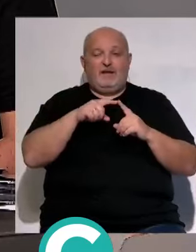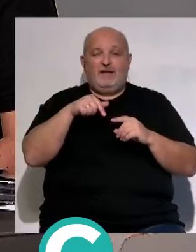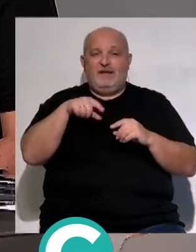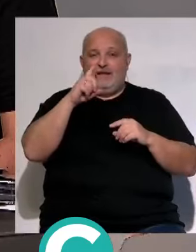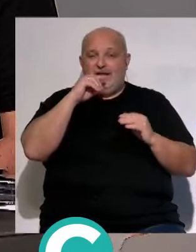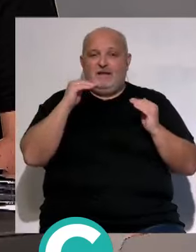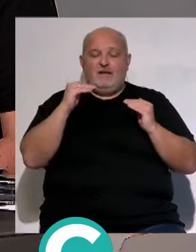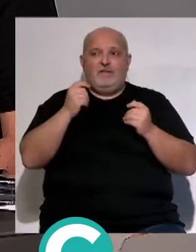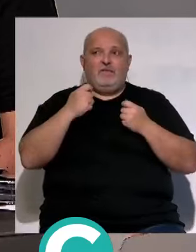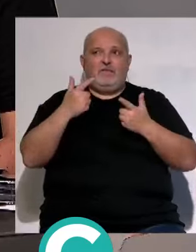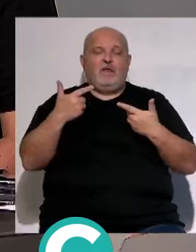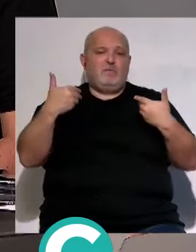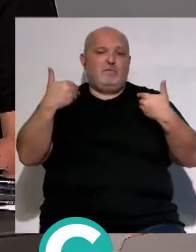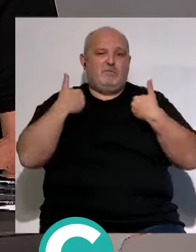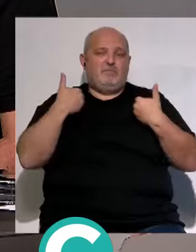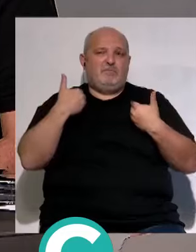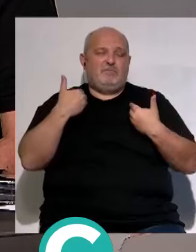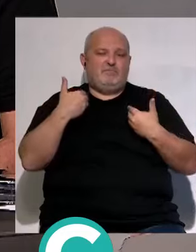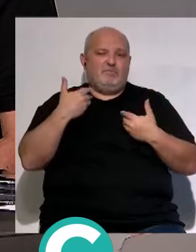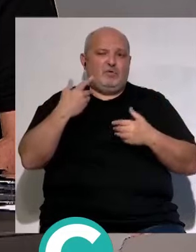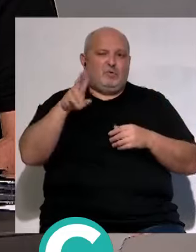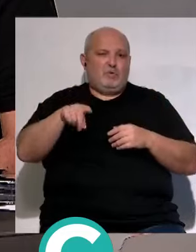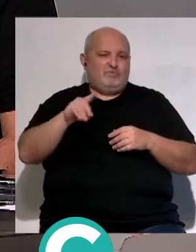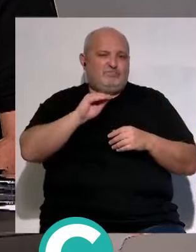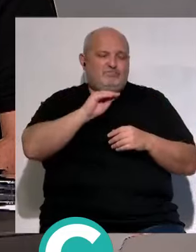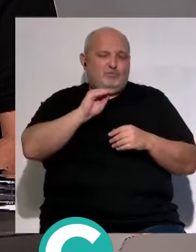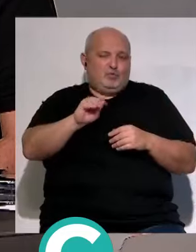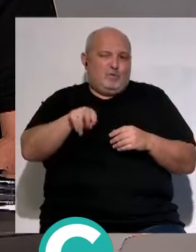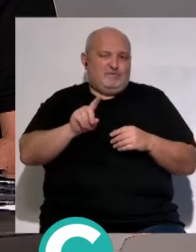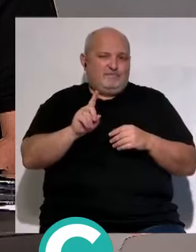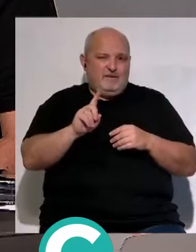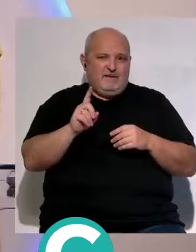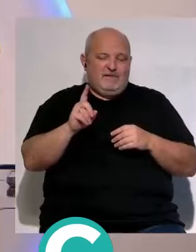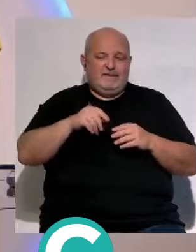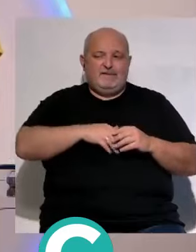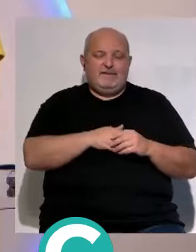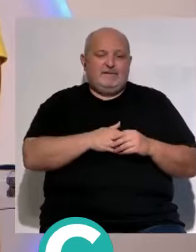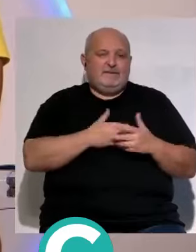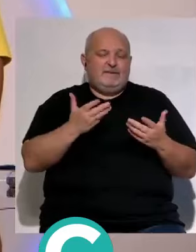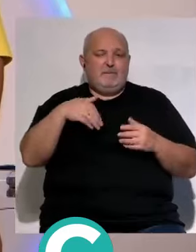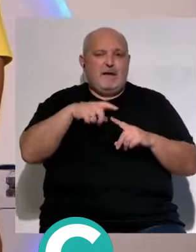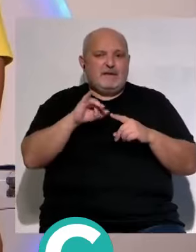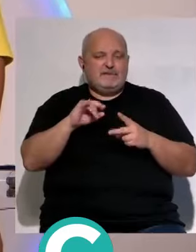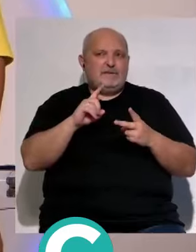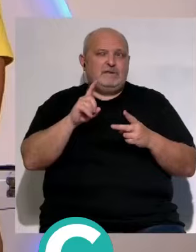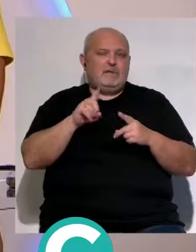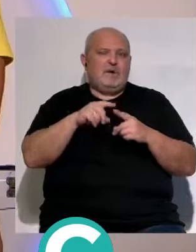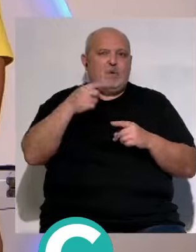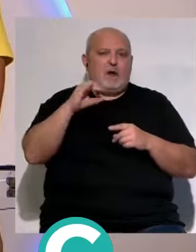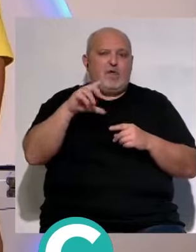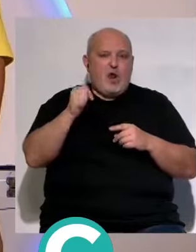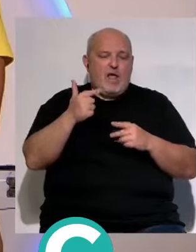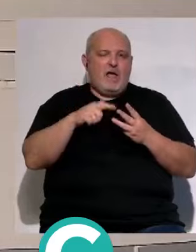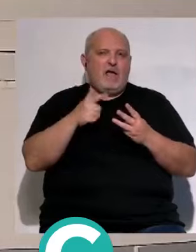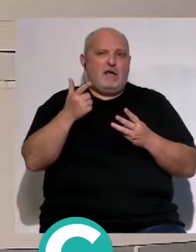temporada se le ha dado una responsabilidad a un rol que quizá no era el suyo evidentemente porque futbolistas como Maxi Gómez como Guardiola